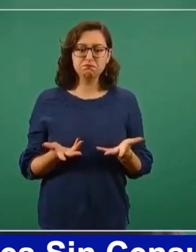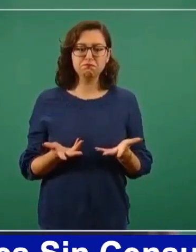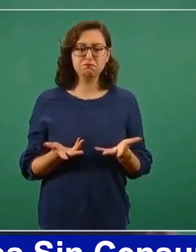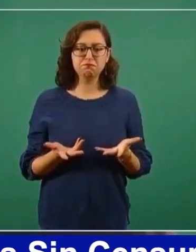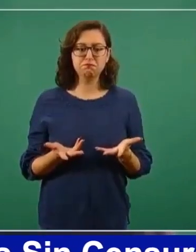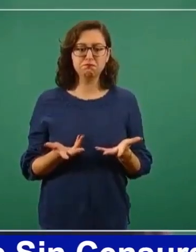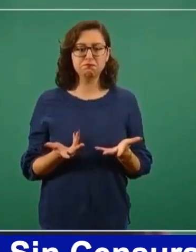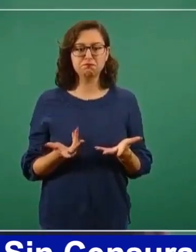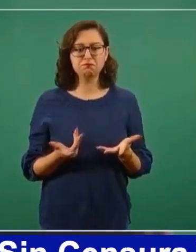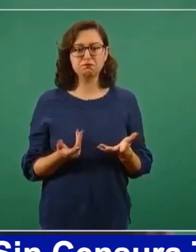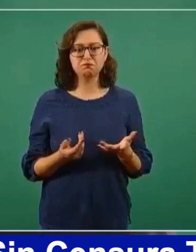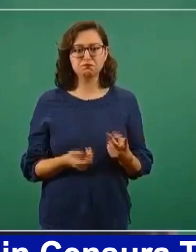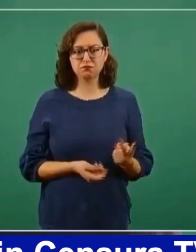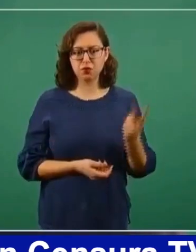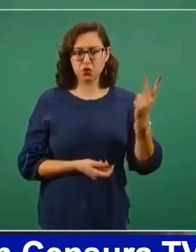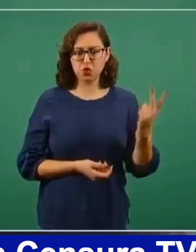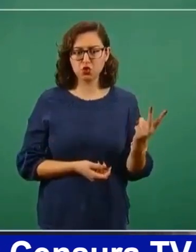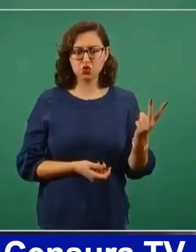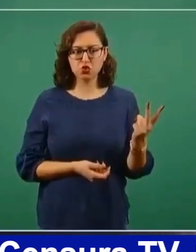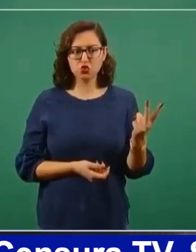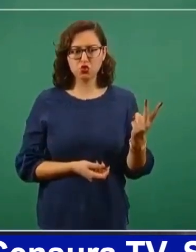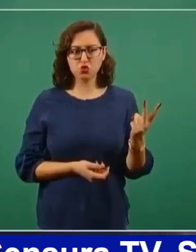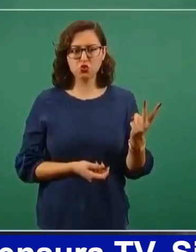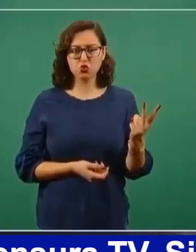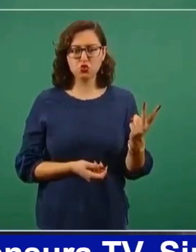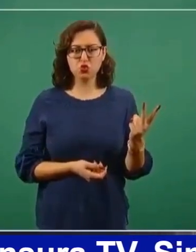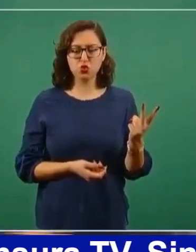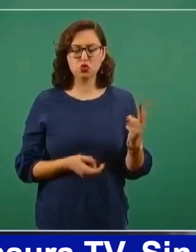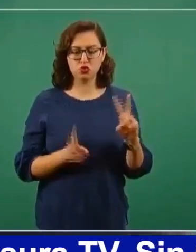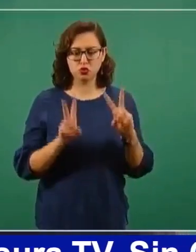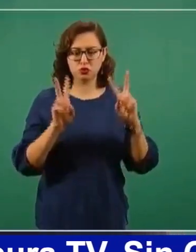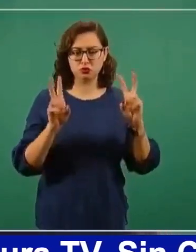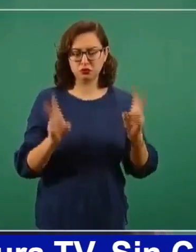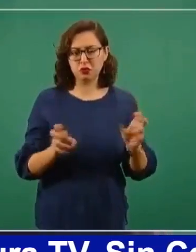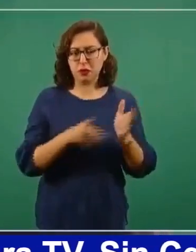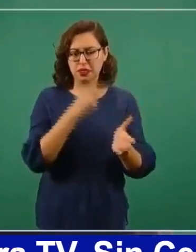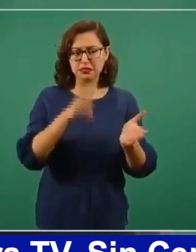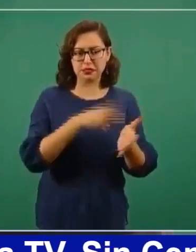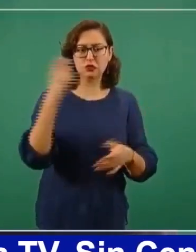hubieron dos discursos públicos